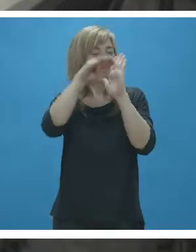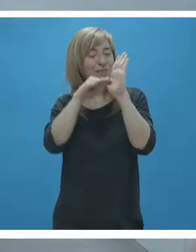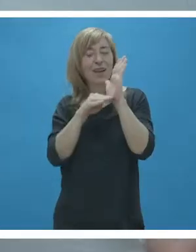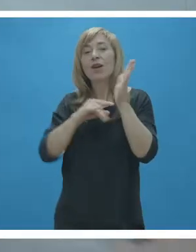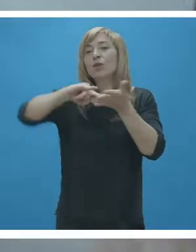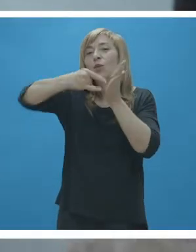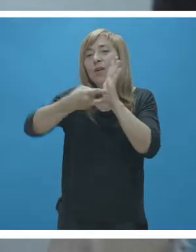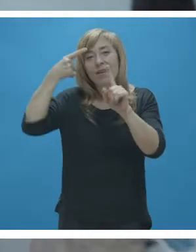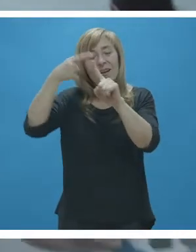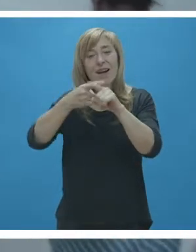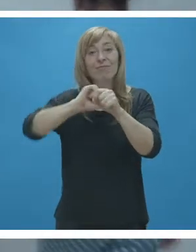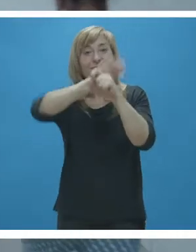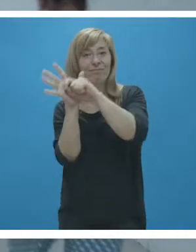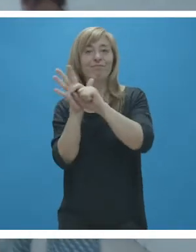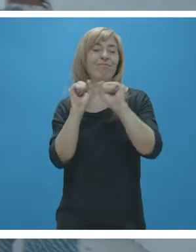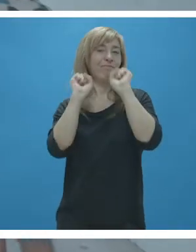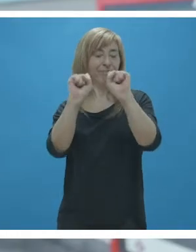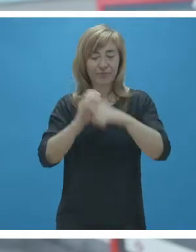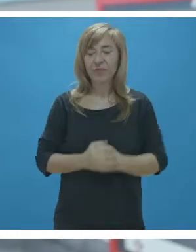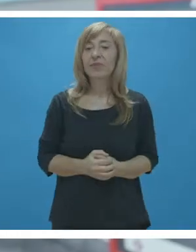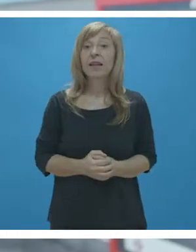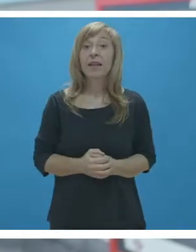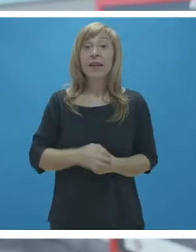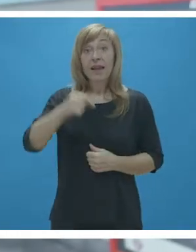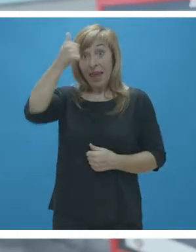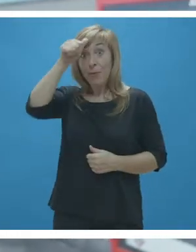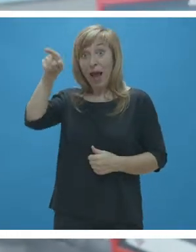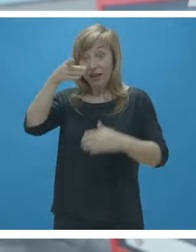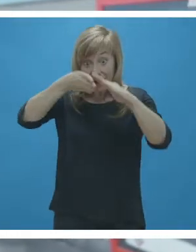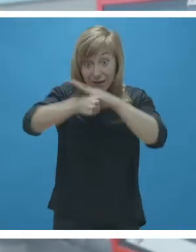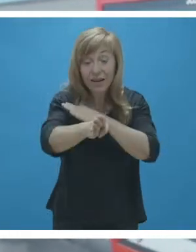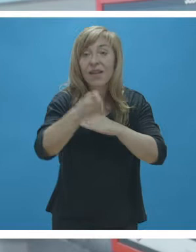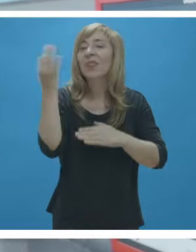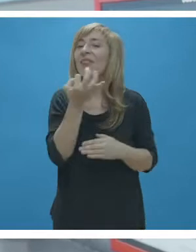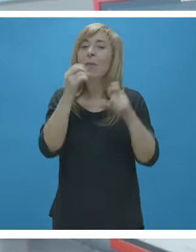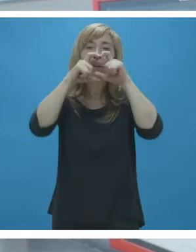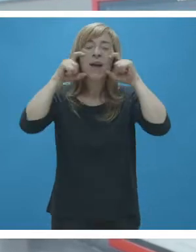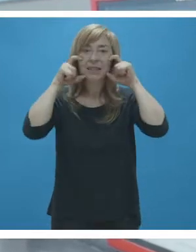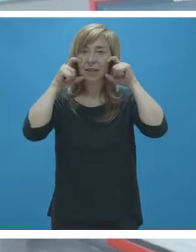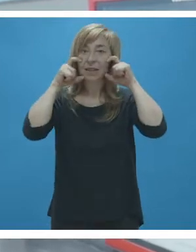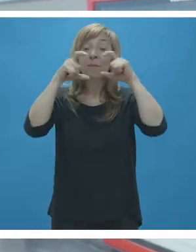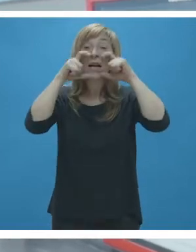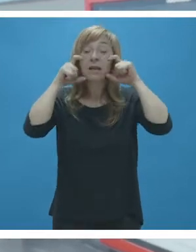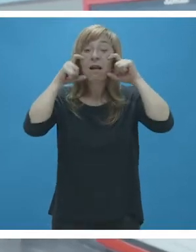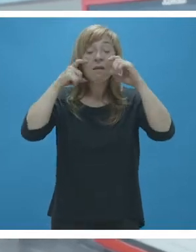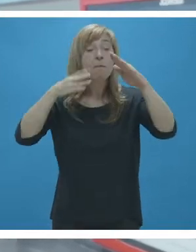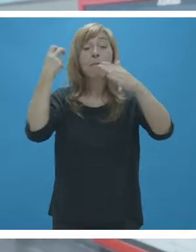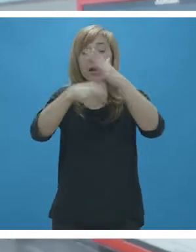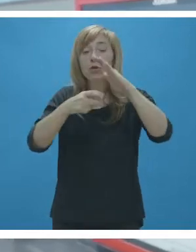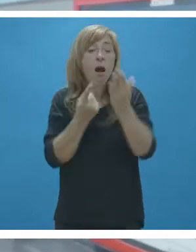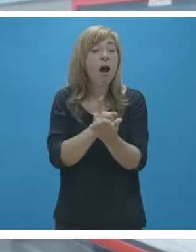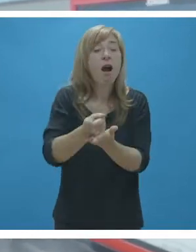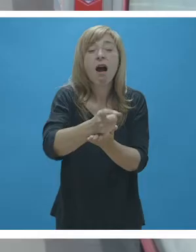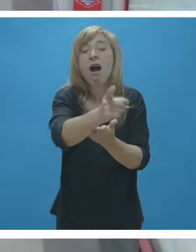puestas en marcha para hacer frente al coronavirus. Para acceder, Iván tendrá que llevar puesta la mascarilla y mantenerla en todo